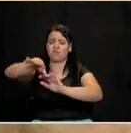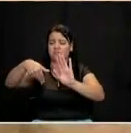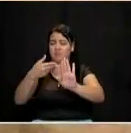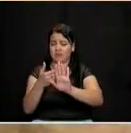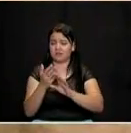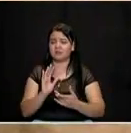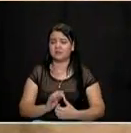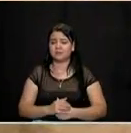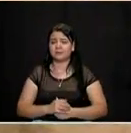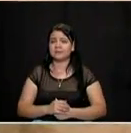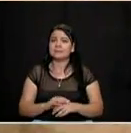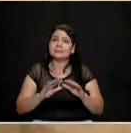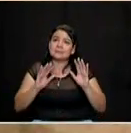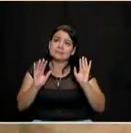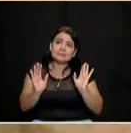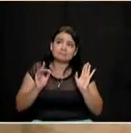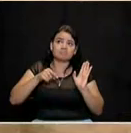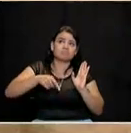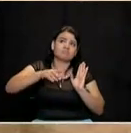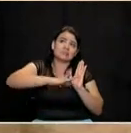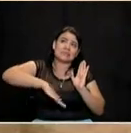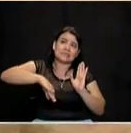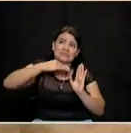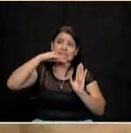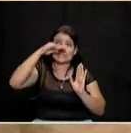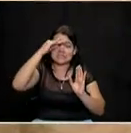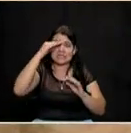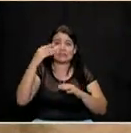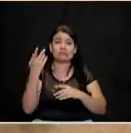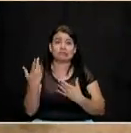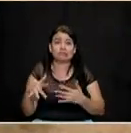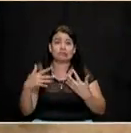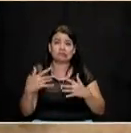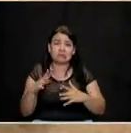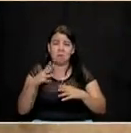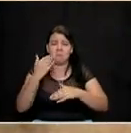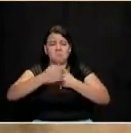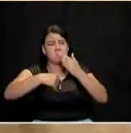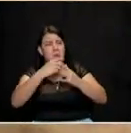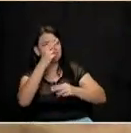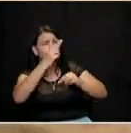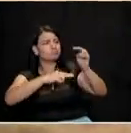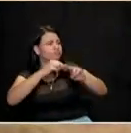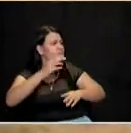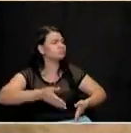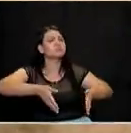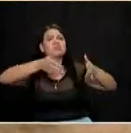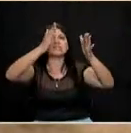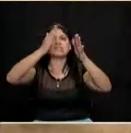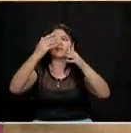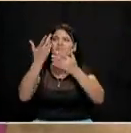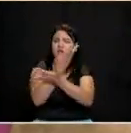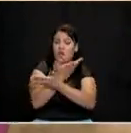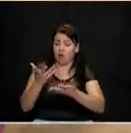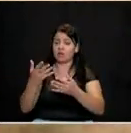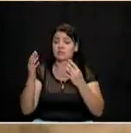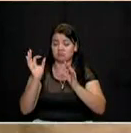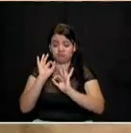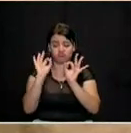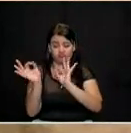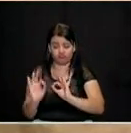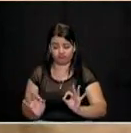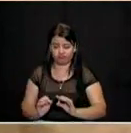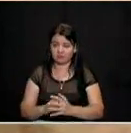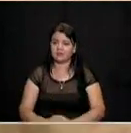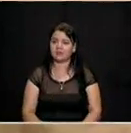señalar que Medellín ha tenido avances innegables en todo el tema de infraestructura y en obras que se han realizado, pero se ha olvidado